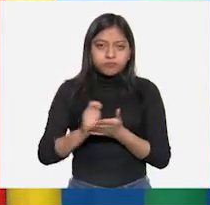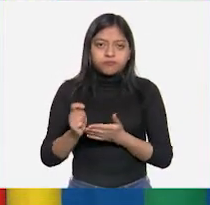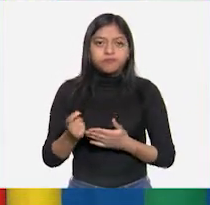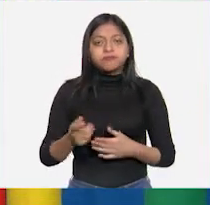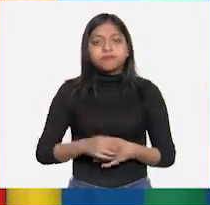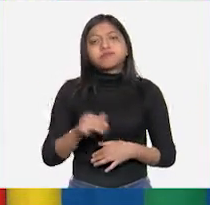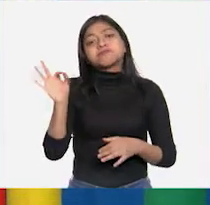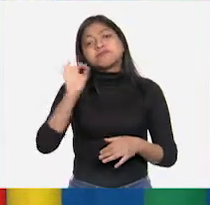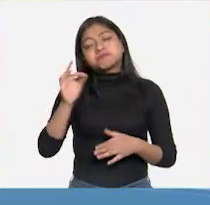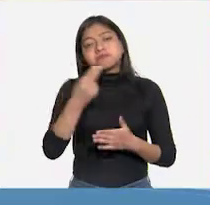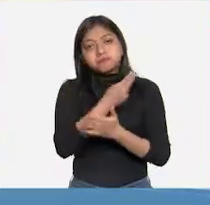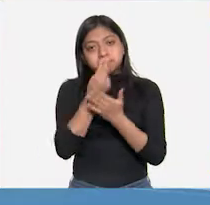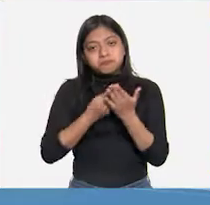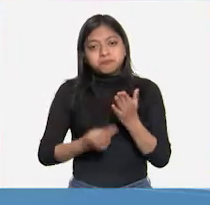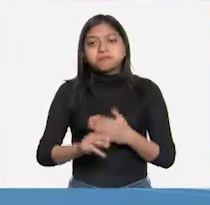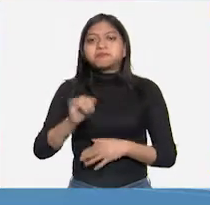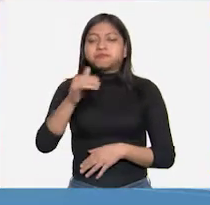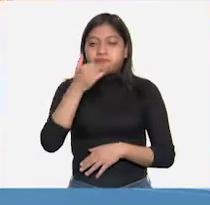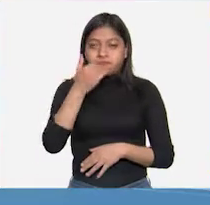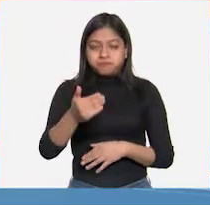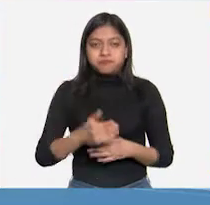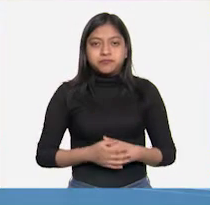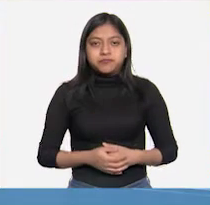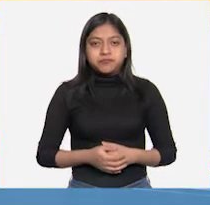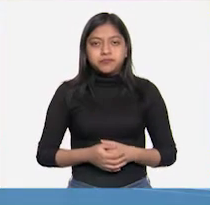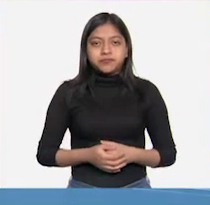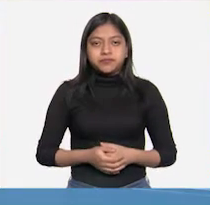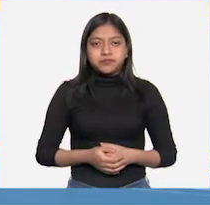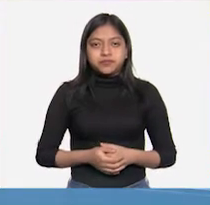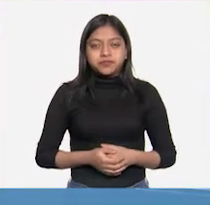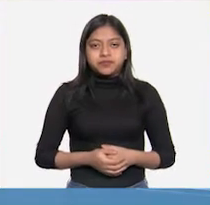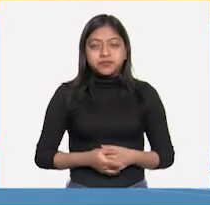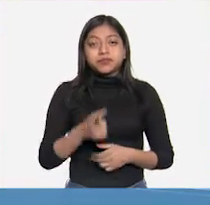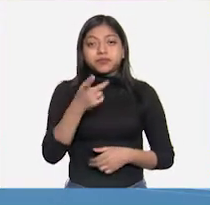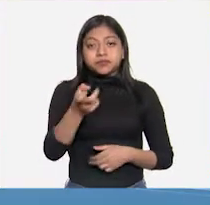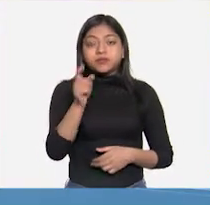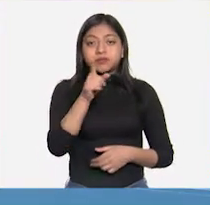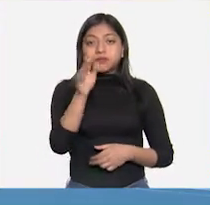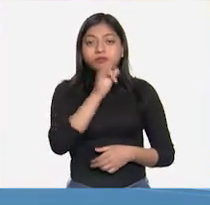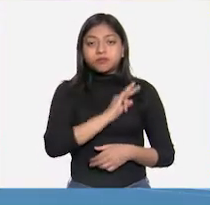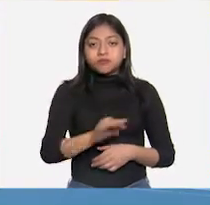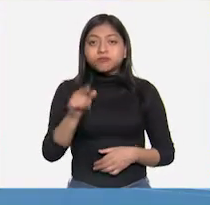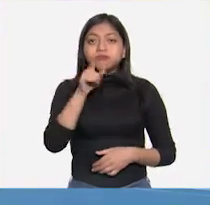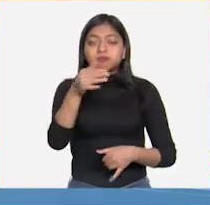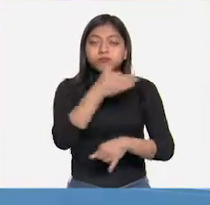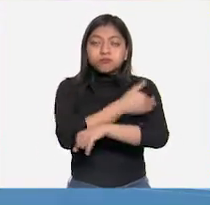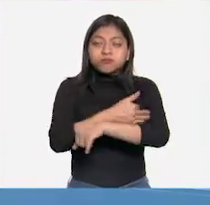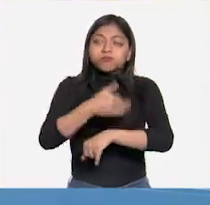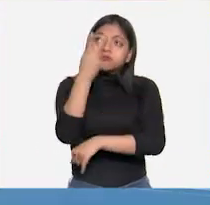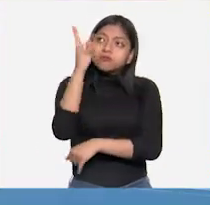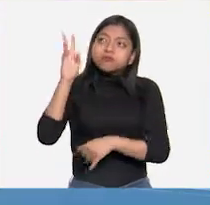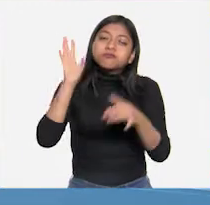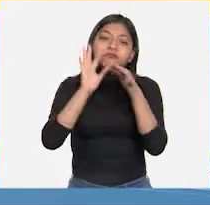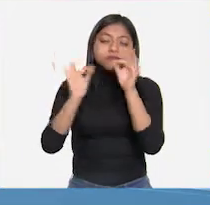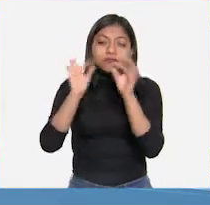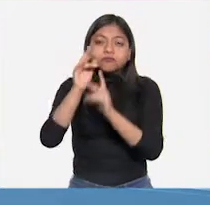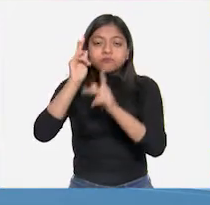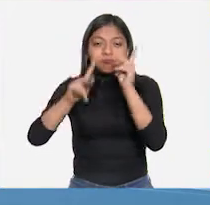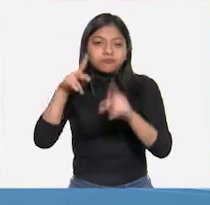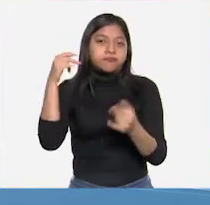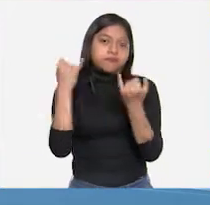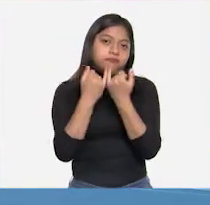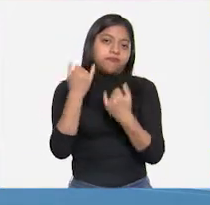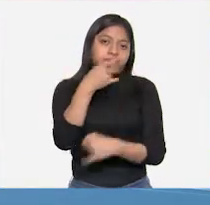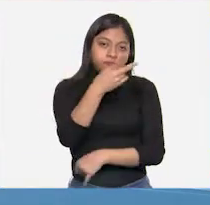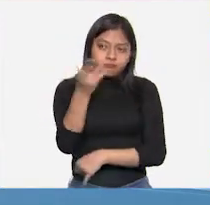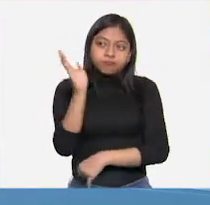ser con un dibujo. Bueno, me parece una muy buena idea. Eso lo pueden compartir con su familia, sus compañeros y su maestra